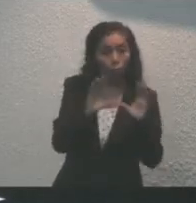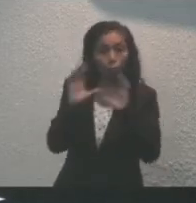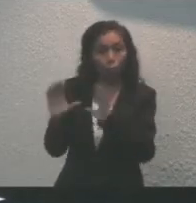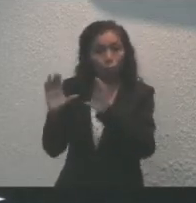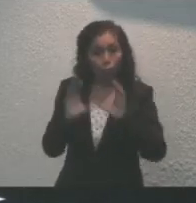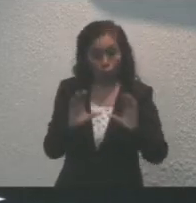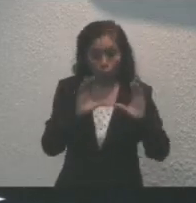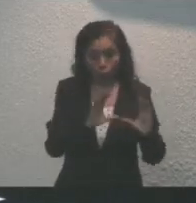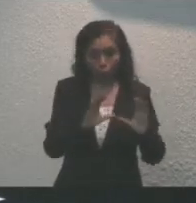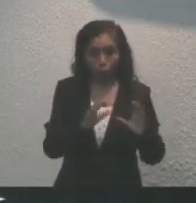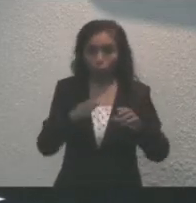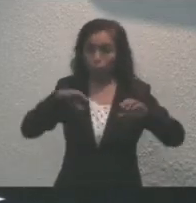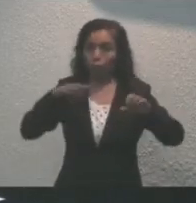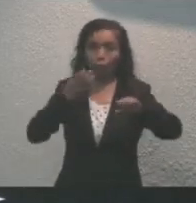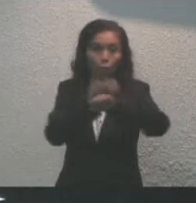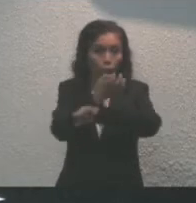en todo el Estado.